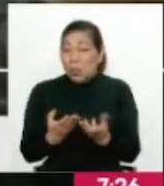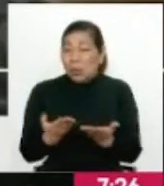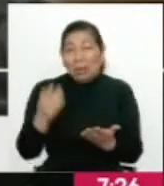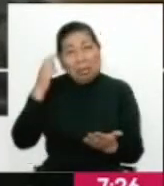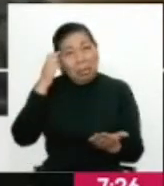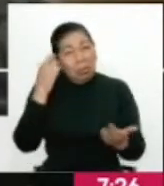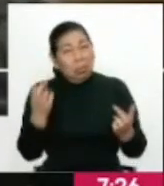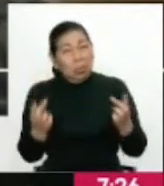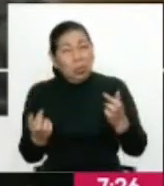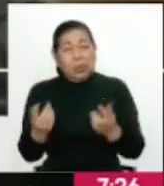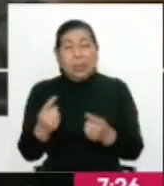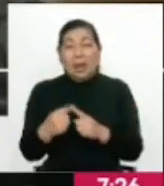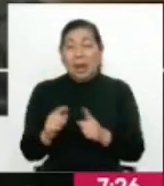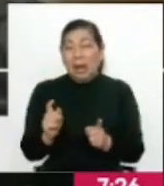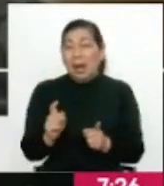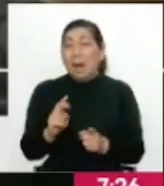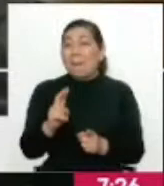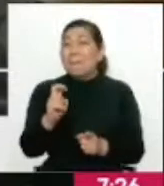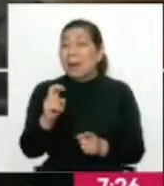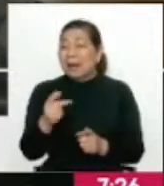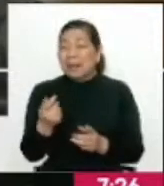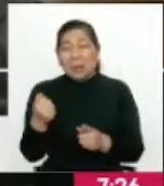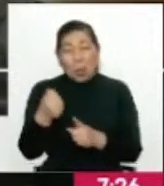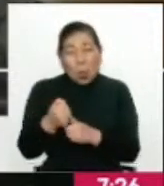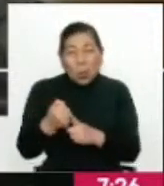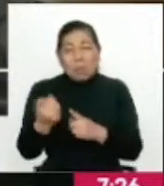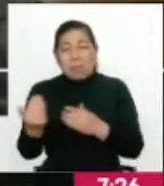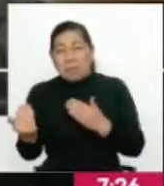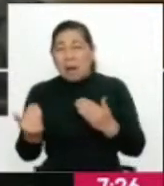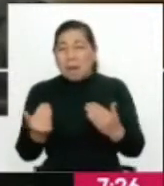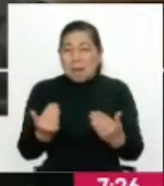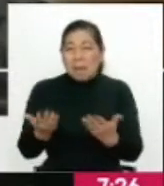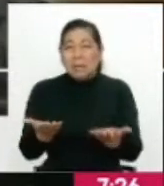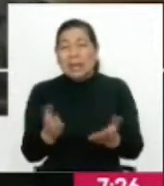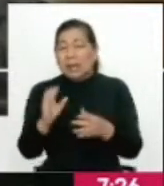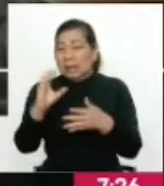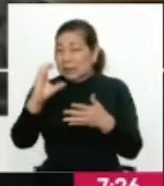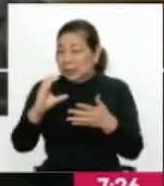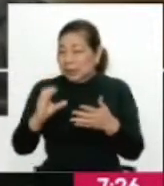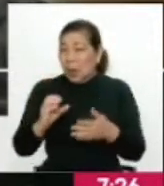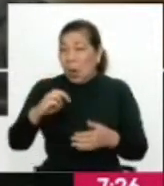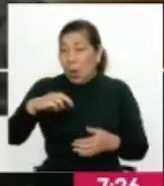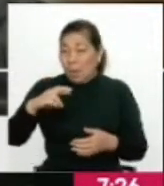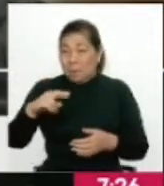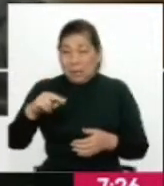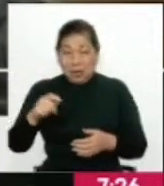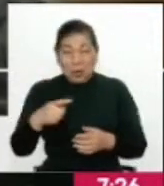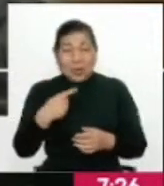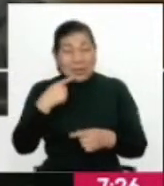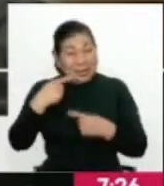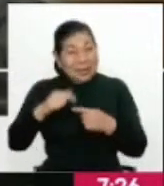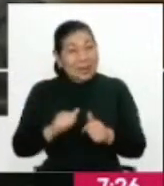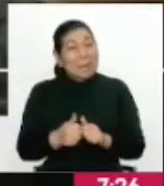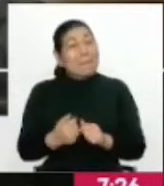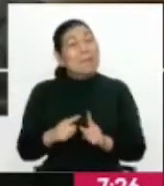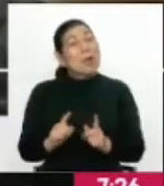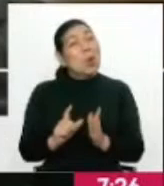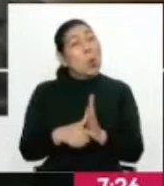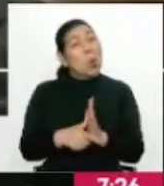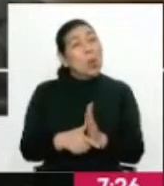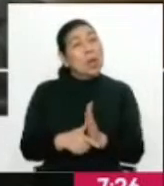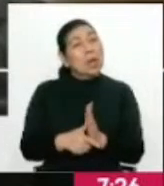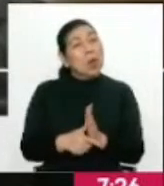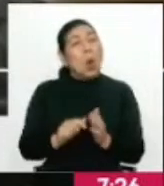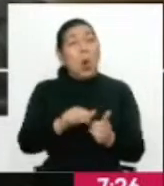incertidumbre sobre las variantes, ¿verdad? Porque unas golpearon más que otras. Las características de Omicron ya usted las bien las recordó. Pero luego